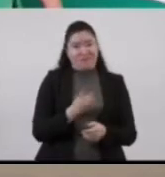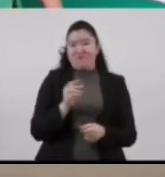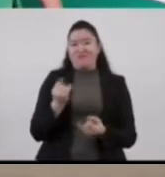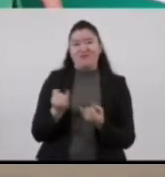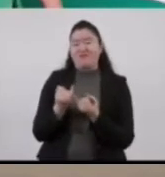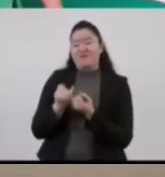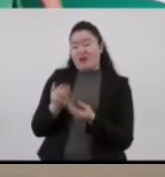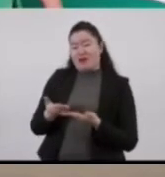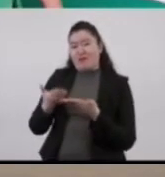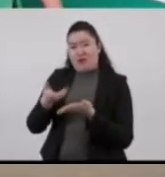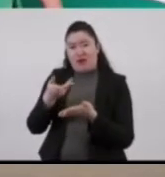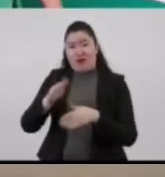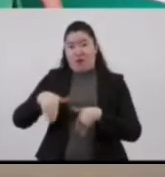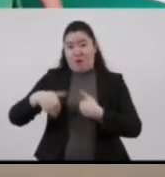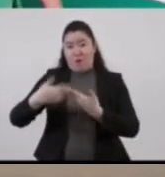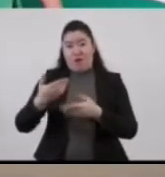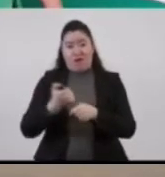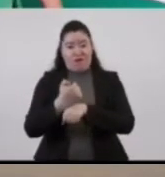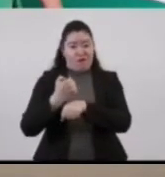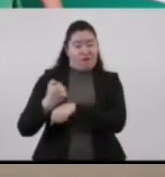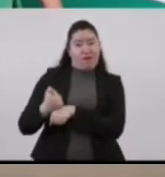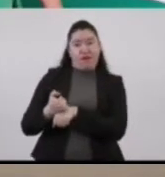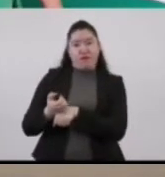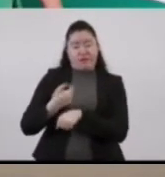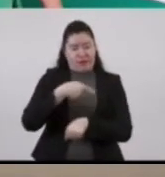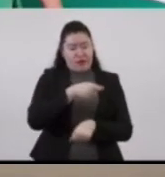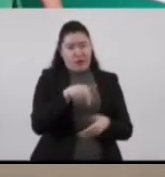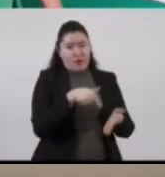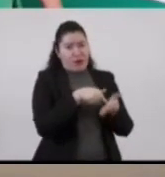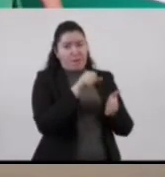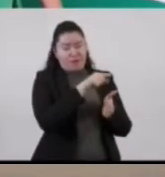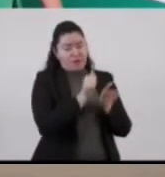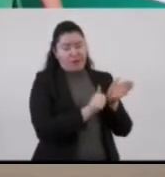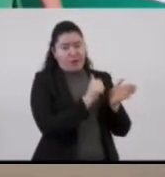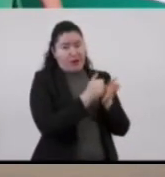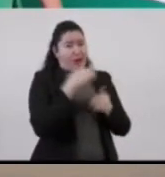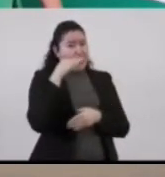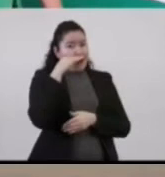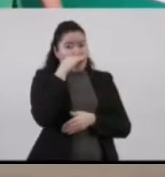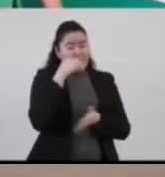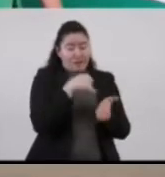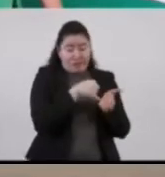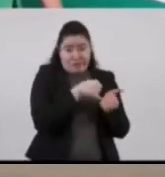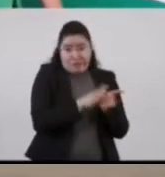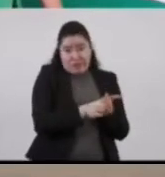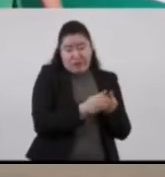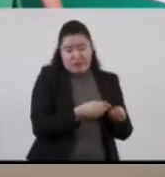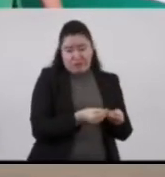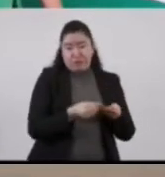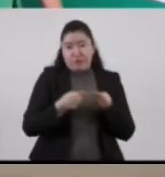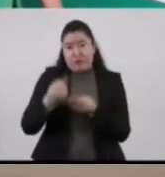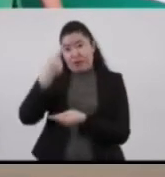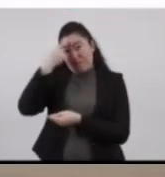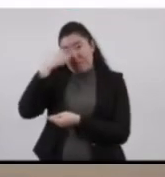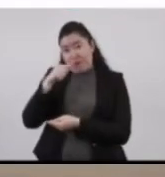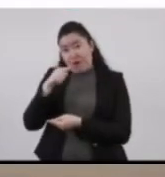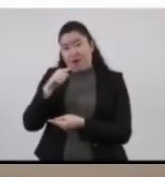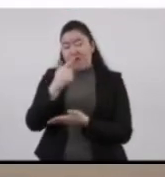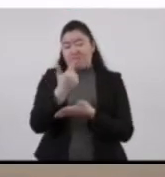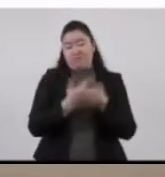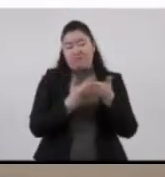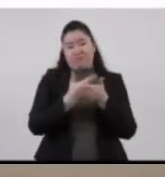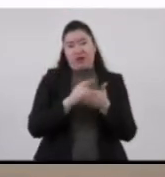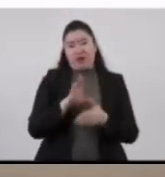imprimimos totalmente gratuito las distintas actas y documentos que se requieren para efectos del registro civil.